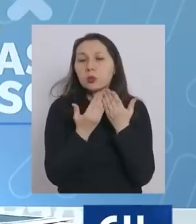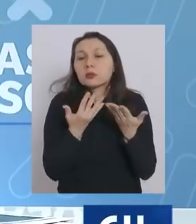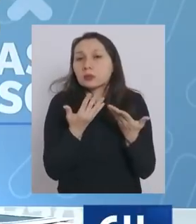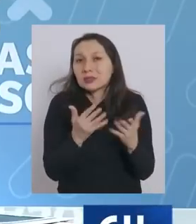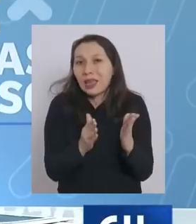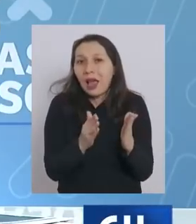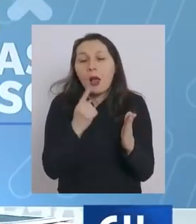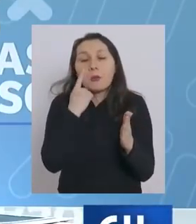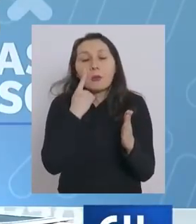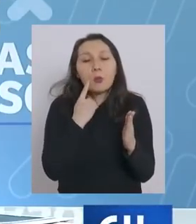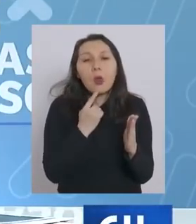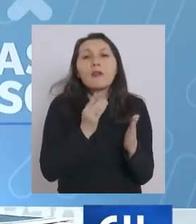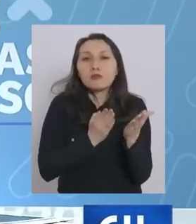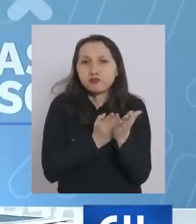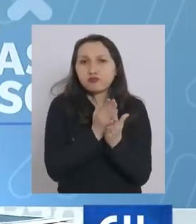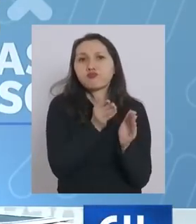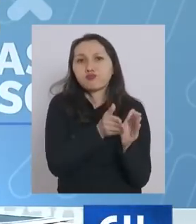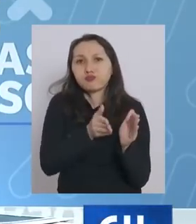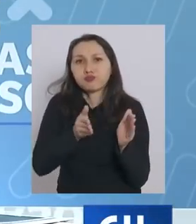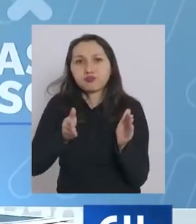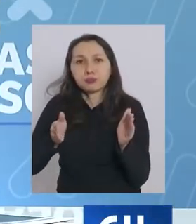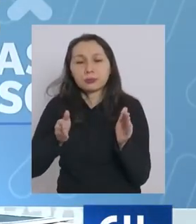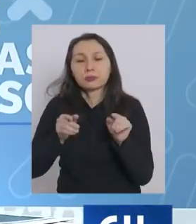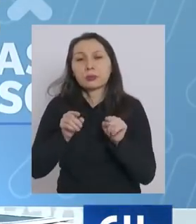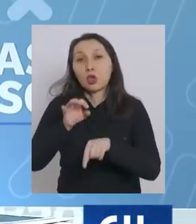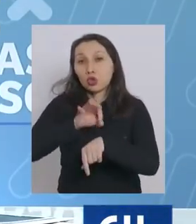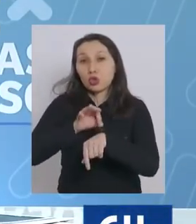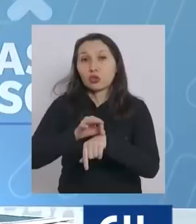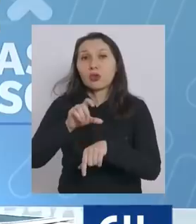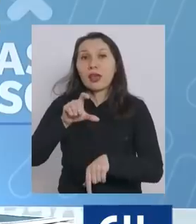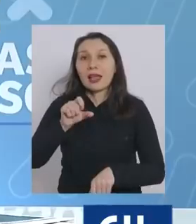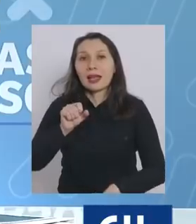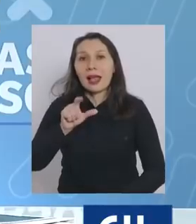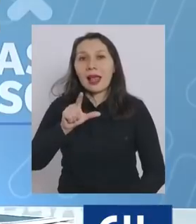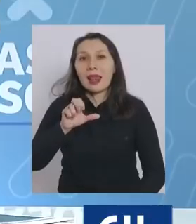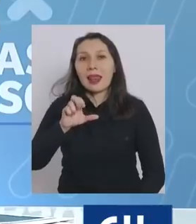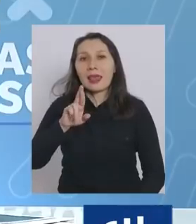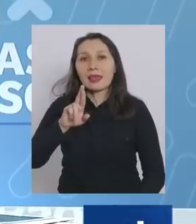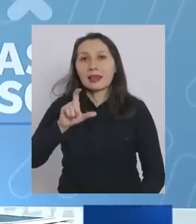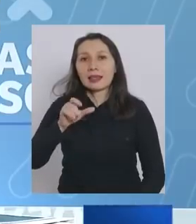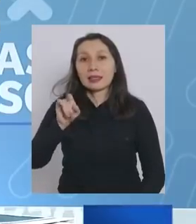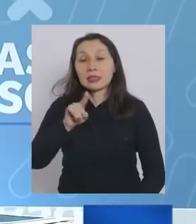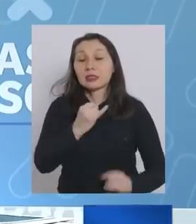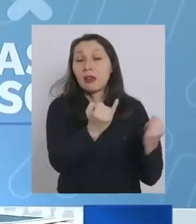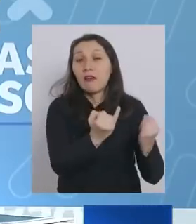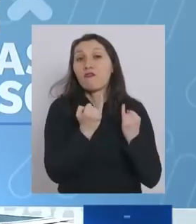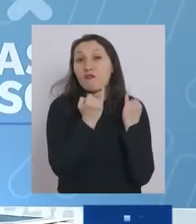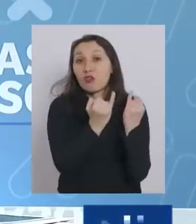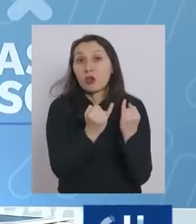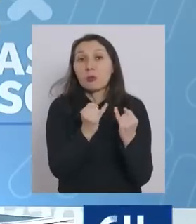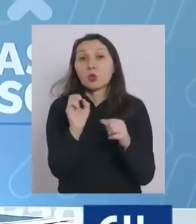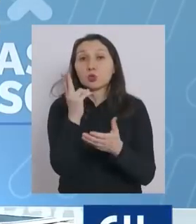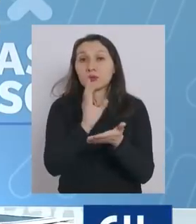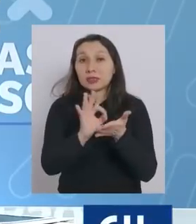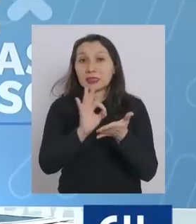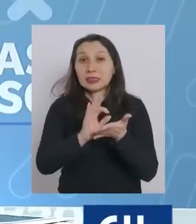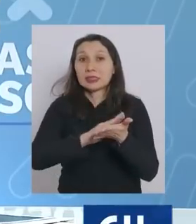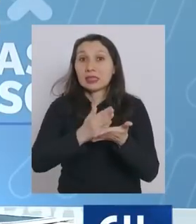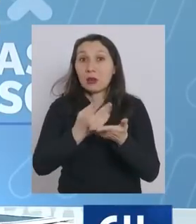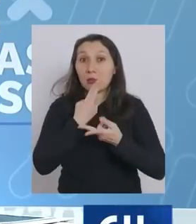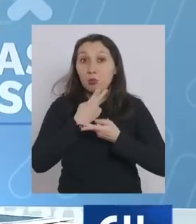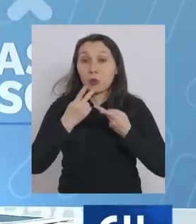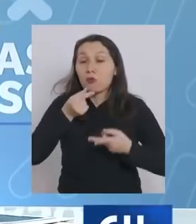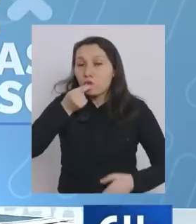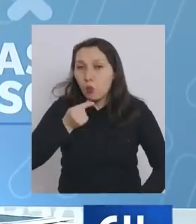ya se inició el doctor Calergis ha informado a la subsecretaria de salud pública que